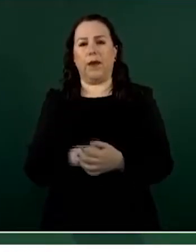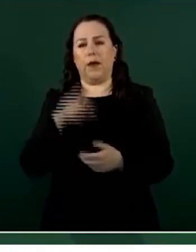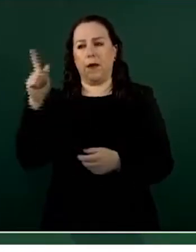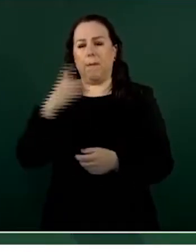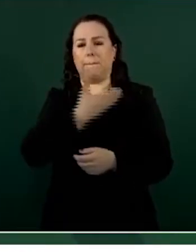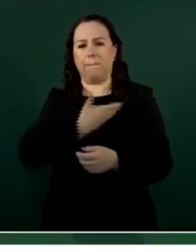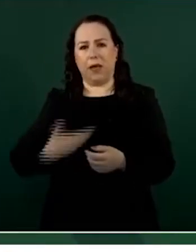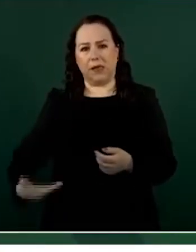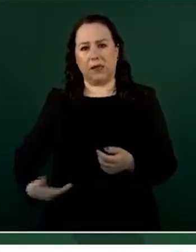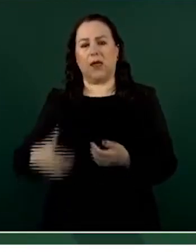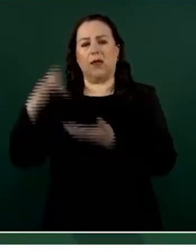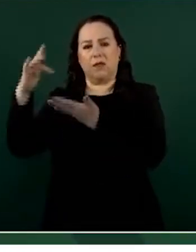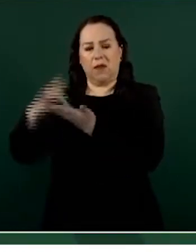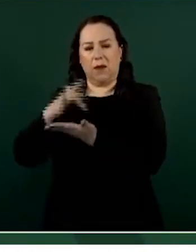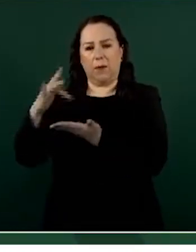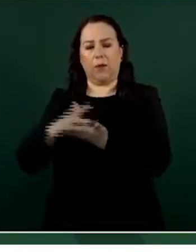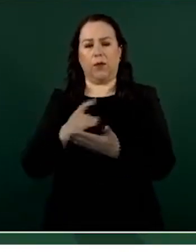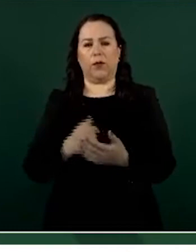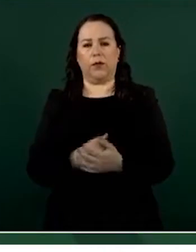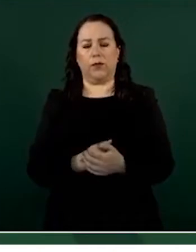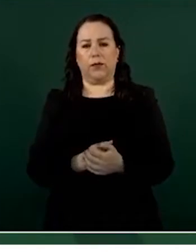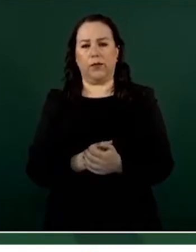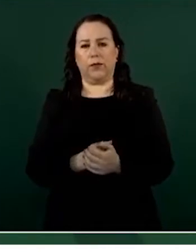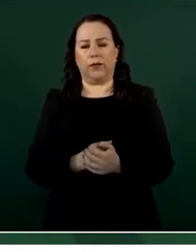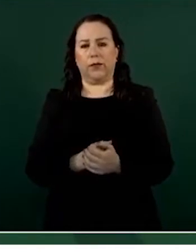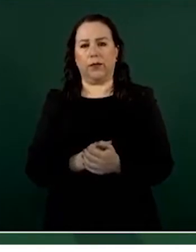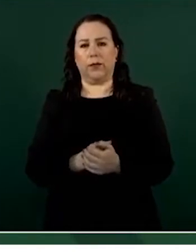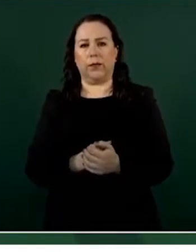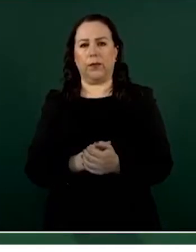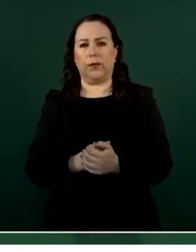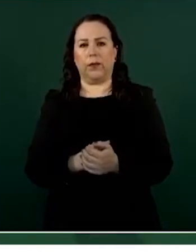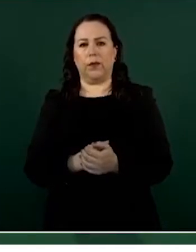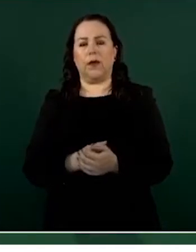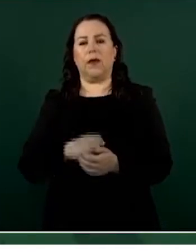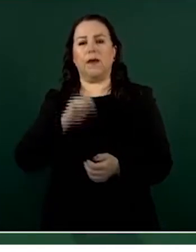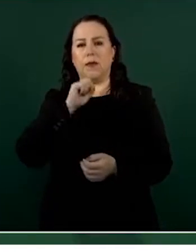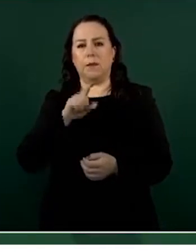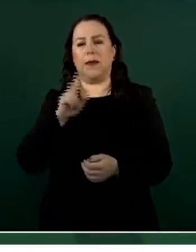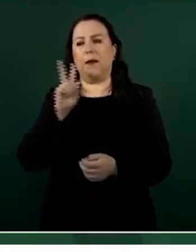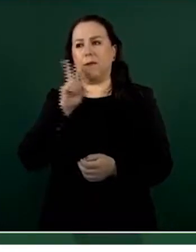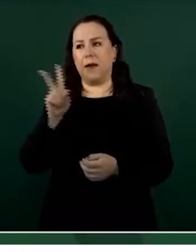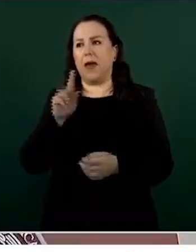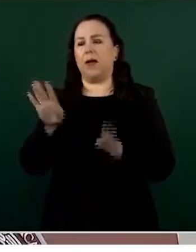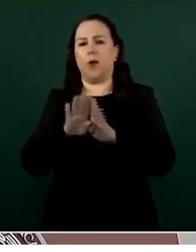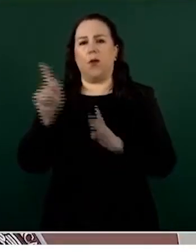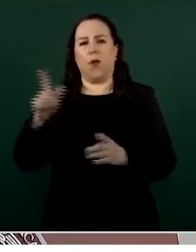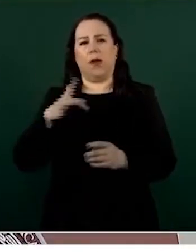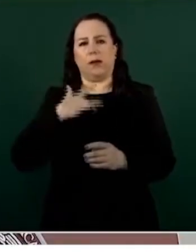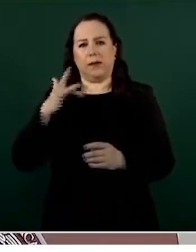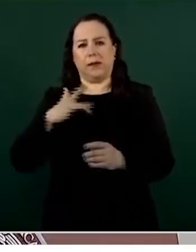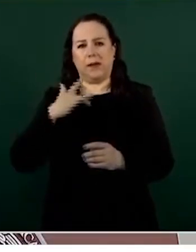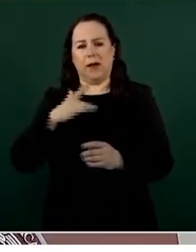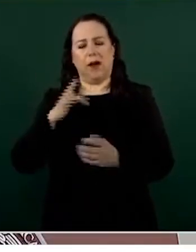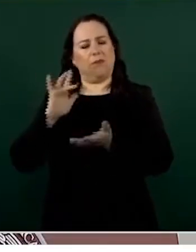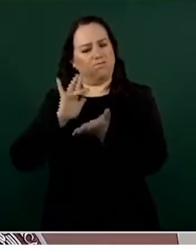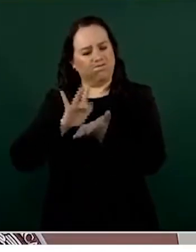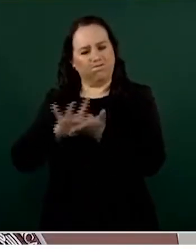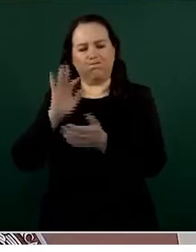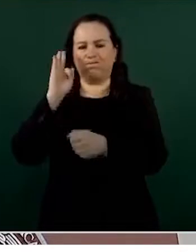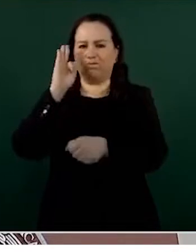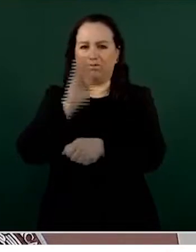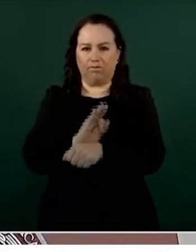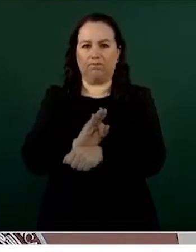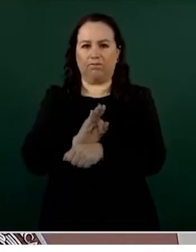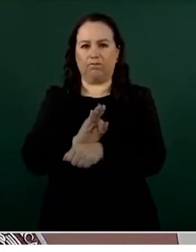presidente de la República. Quiero destacar la empatía que ha habido al reconocer el enorme